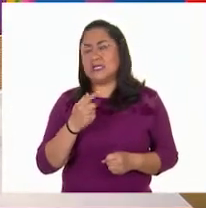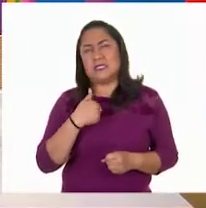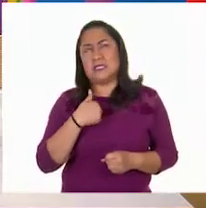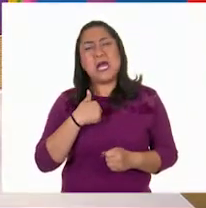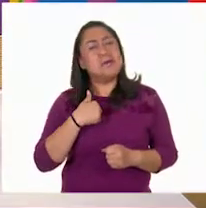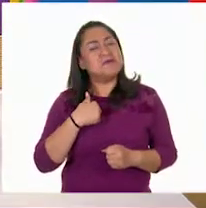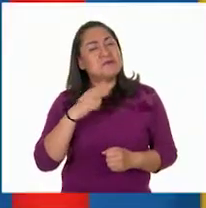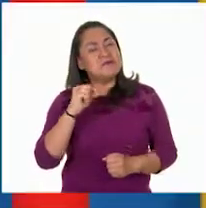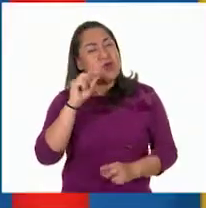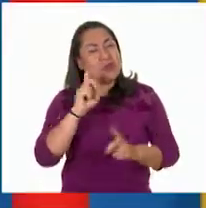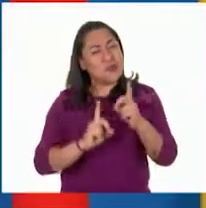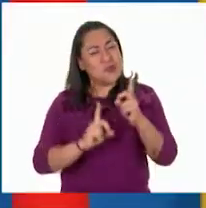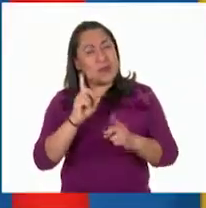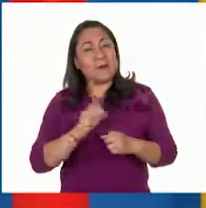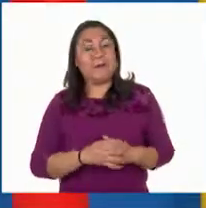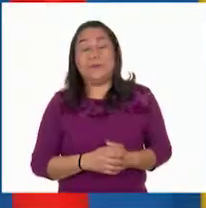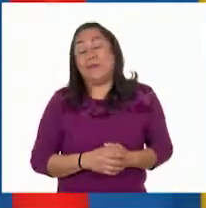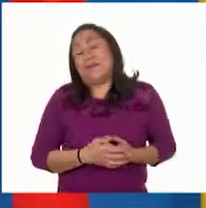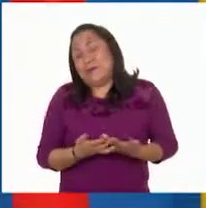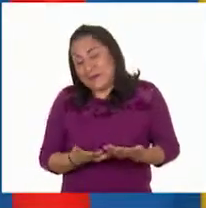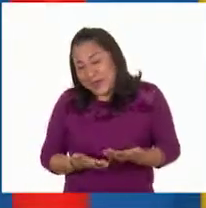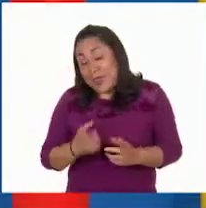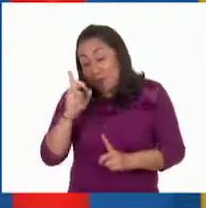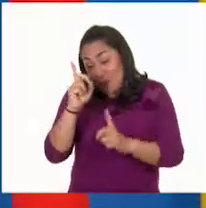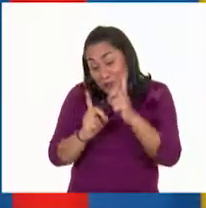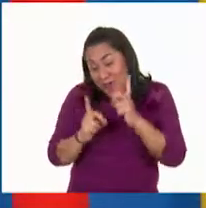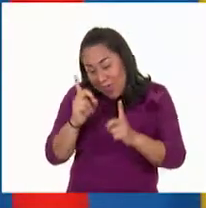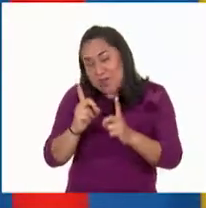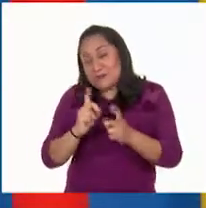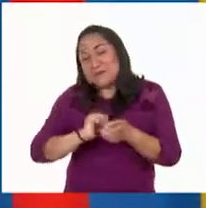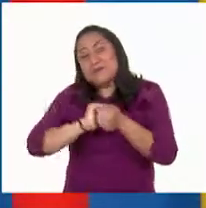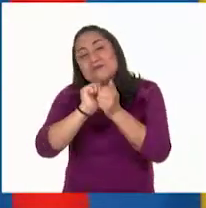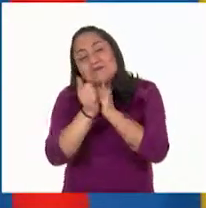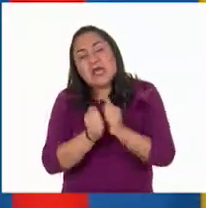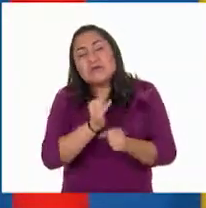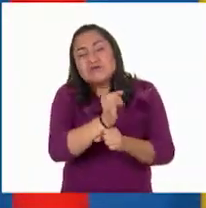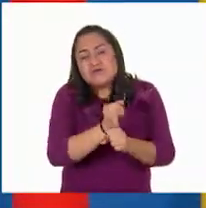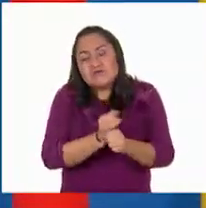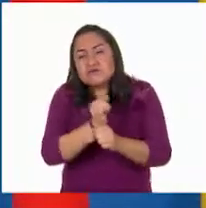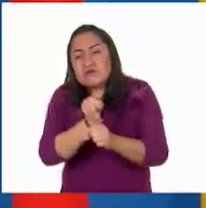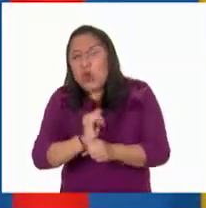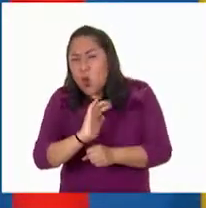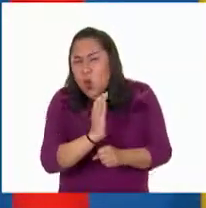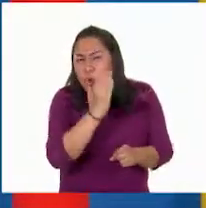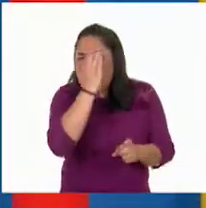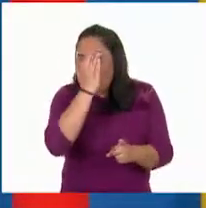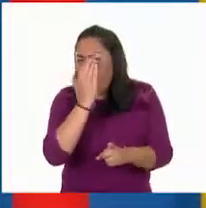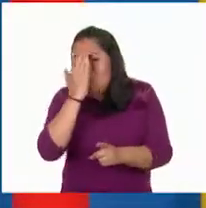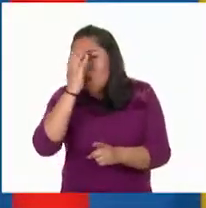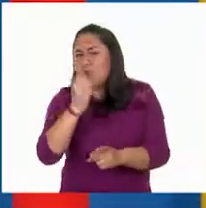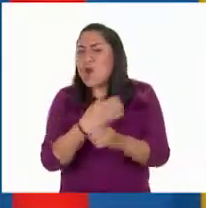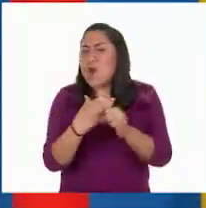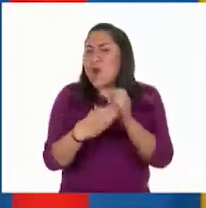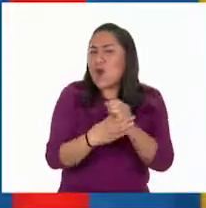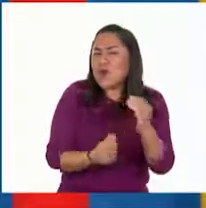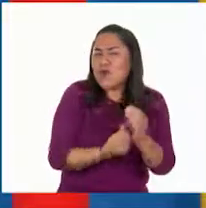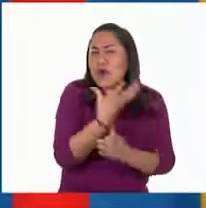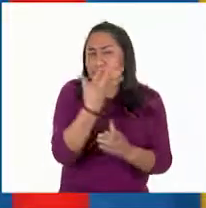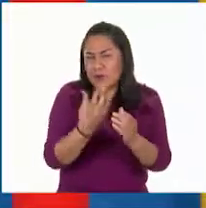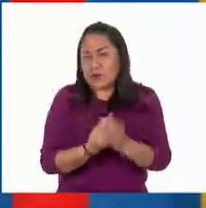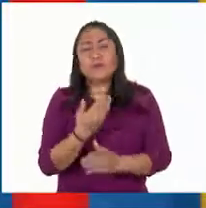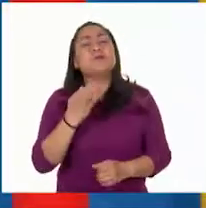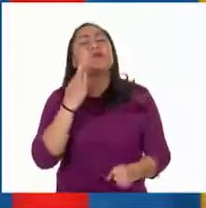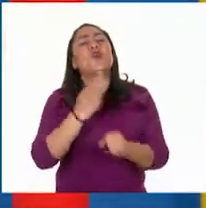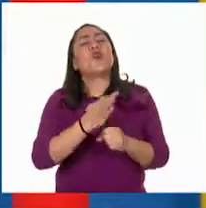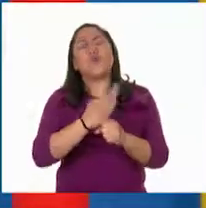Bueno, dudar nos lleva a investigar y por eso también a conocer nuevas cosas. Vamos a analizar qué